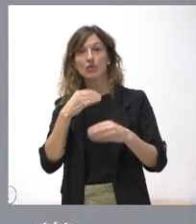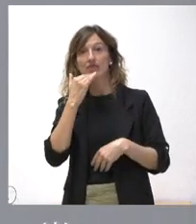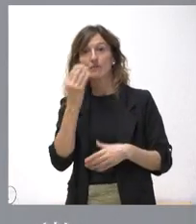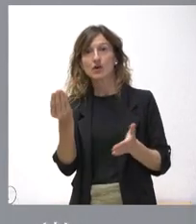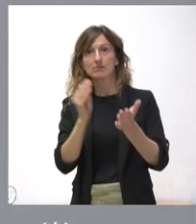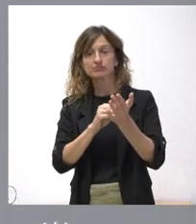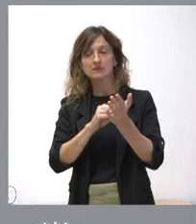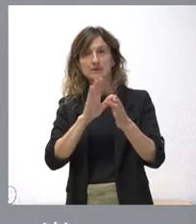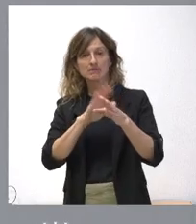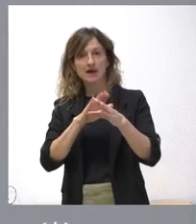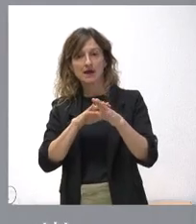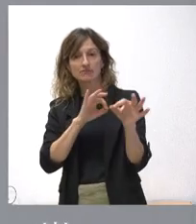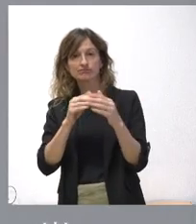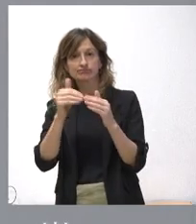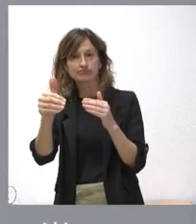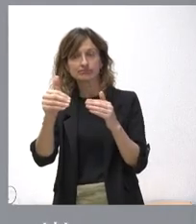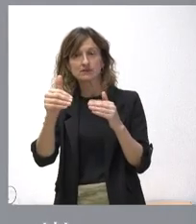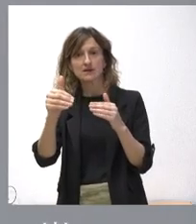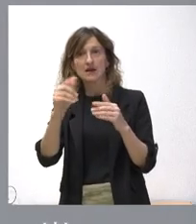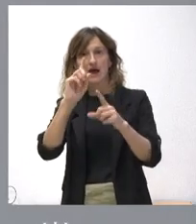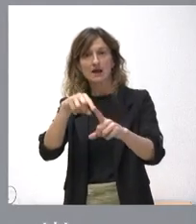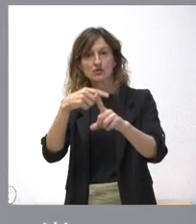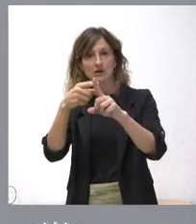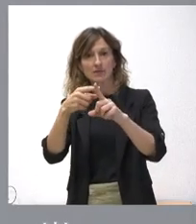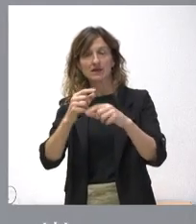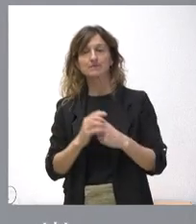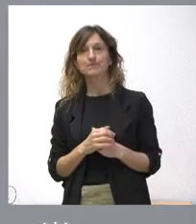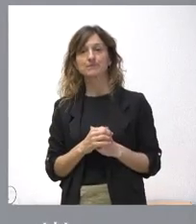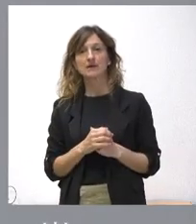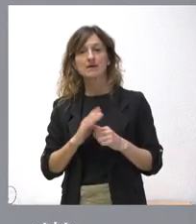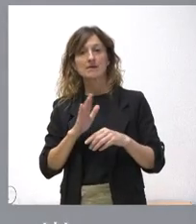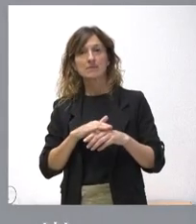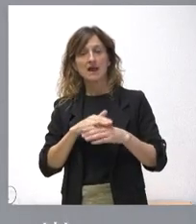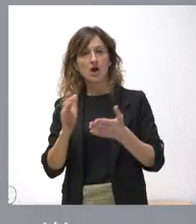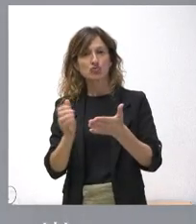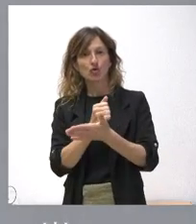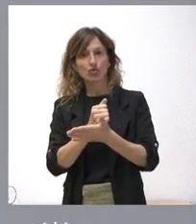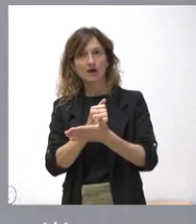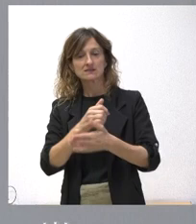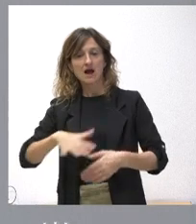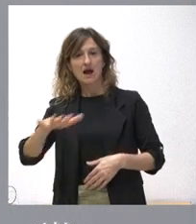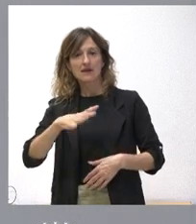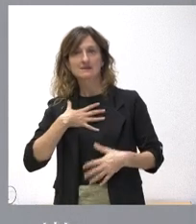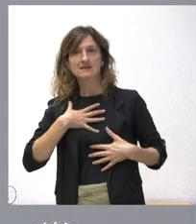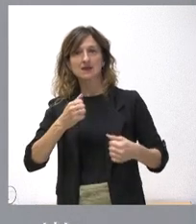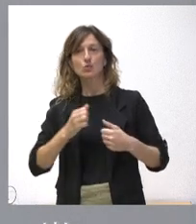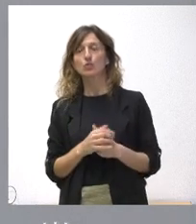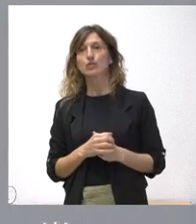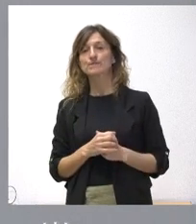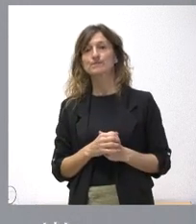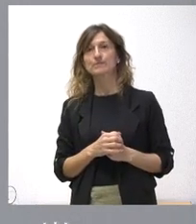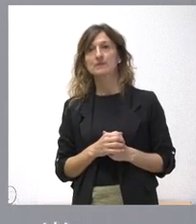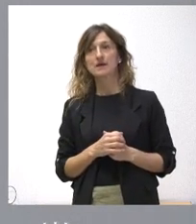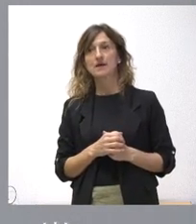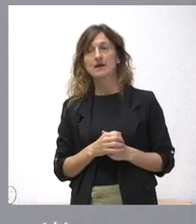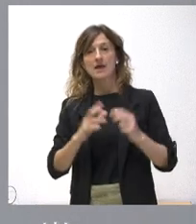incluimos y las que se terminarán en el próximo ejercicio 2025 para completar su extensión a todas las áreas de salud. Seguimos fomentando